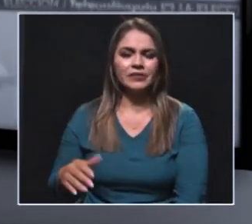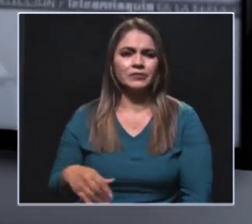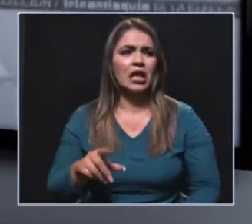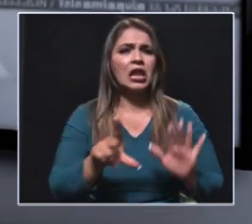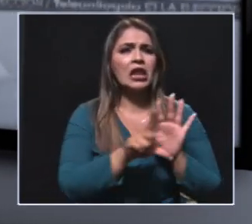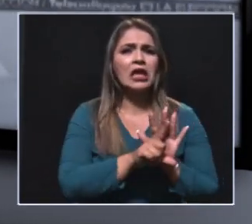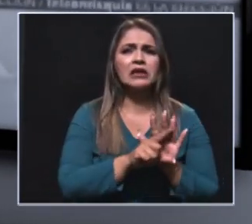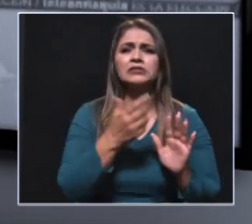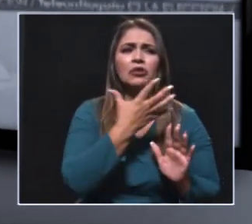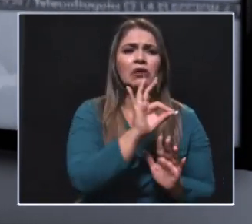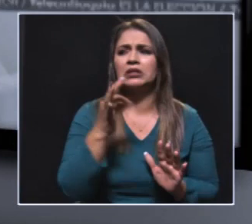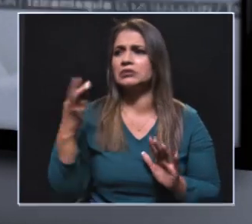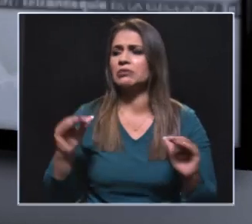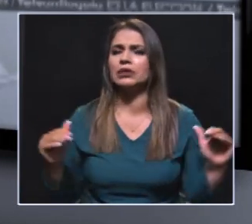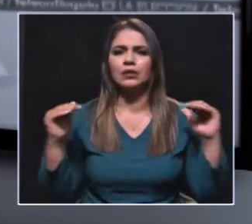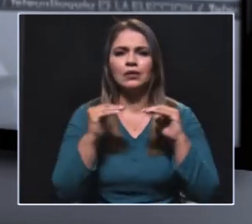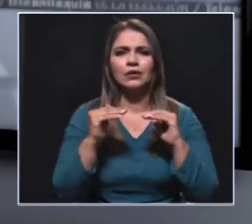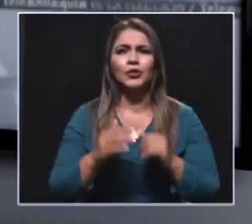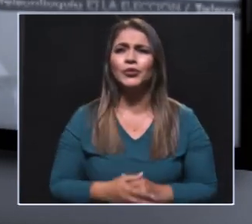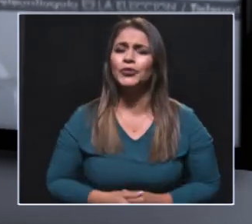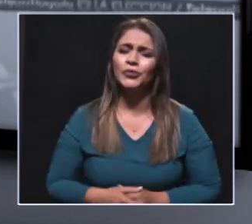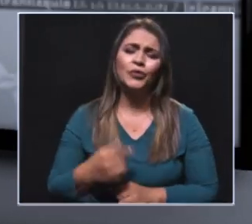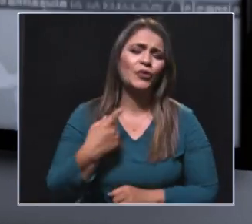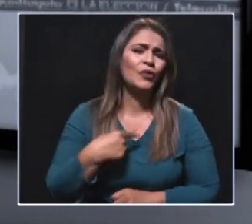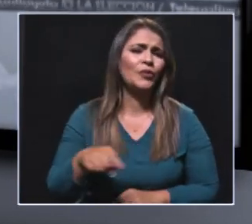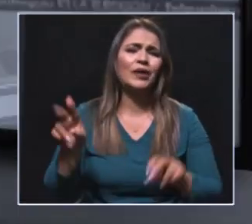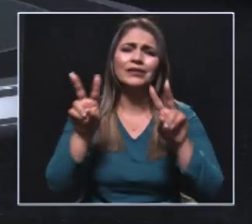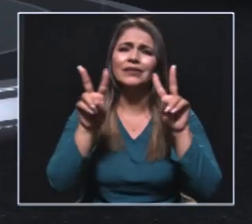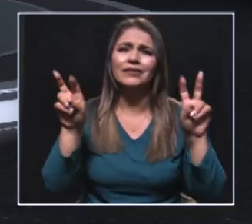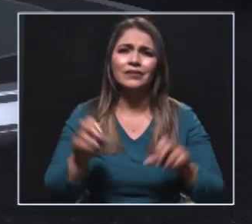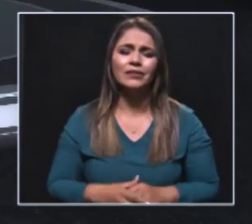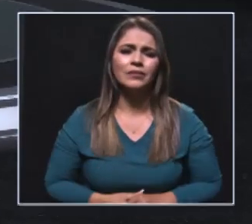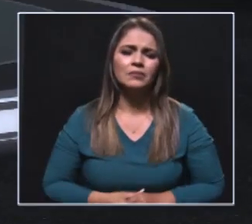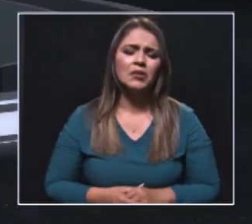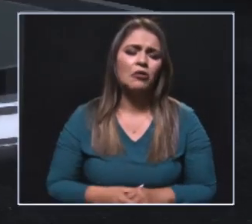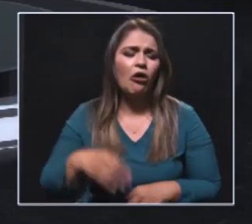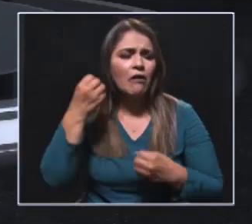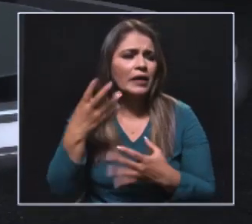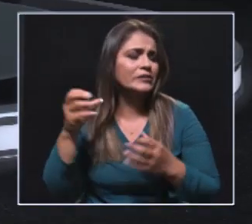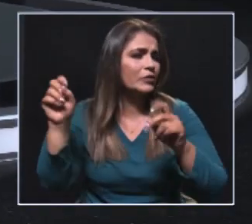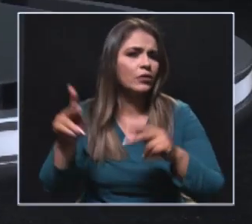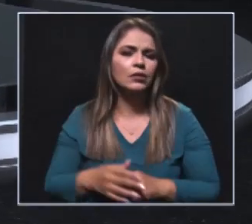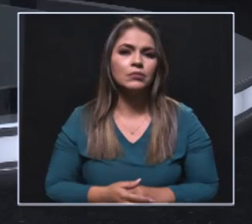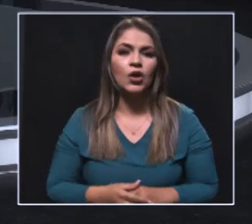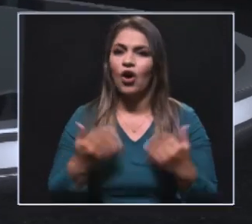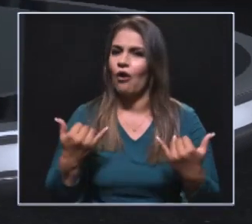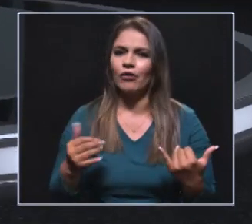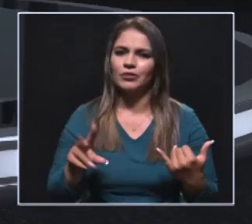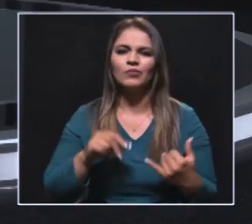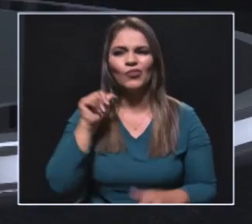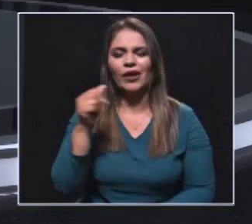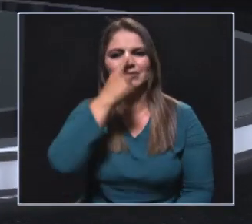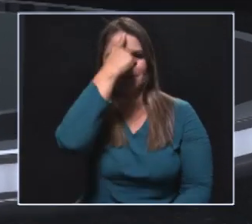la ley, es que 50 mujeres, 50 hombres, porque muchas veces eso lo cumplen a regañadientes o sin perfil. Ahora sí se cuenta con mujeres